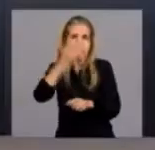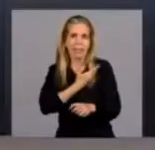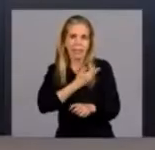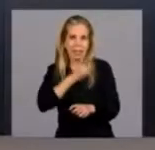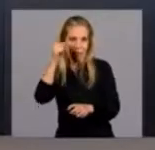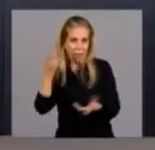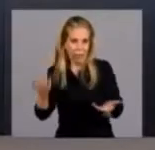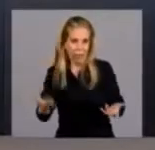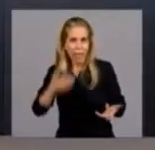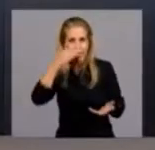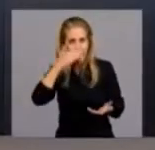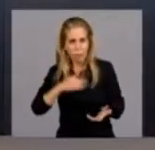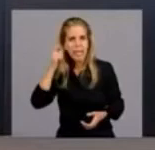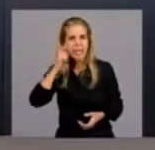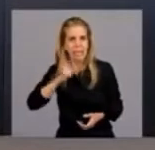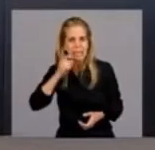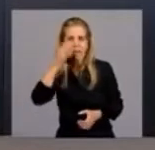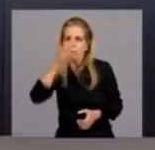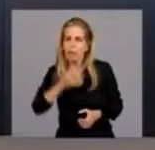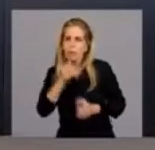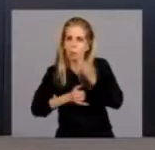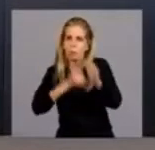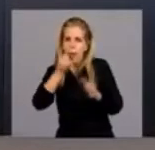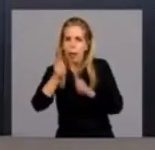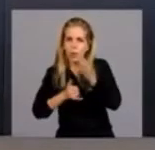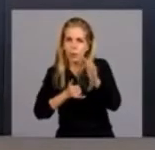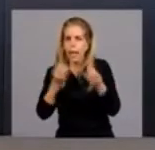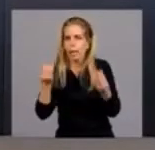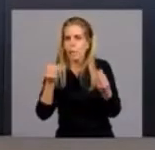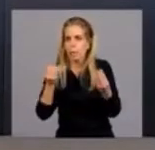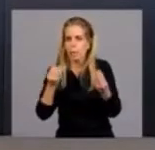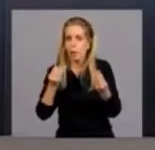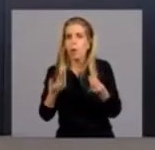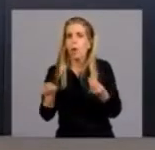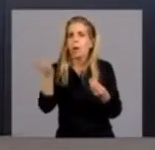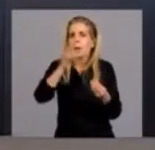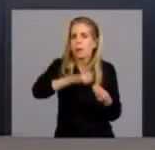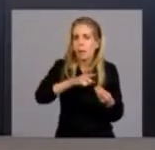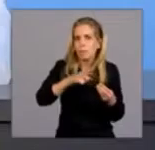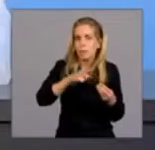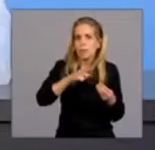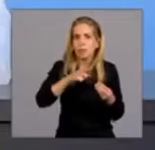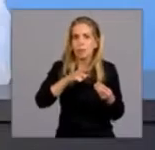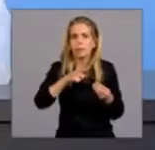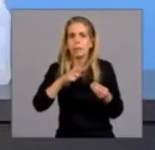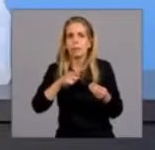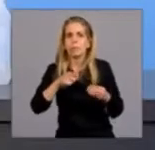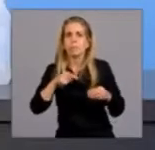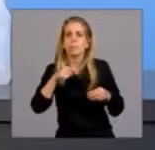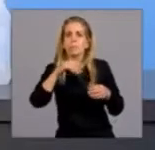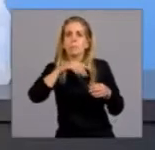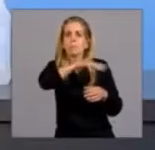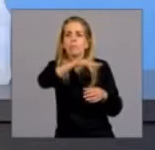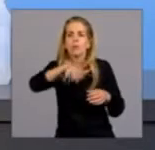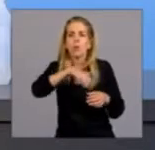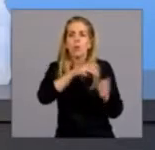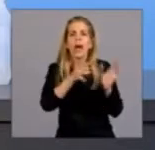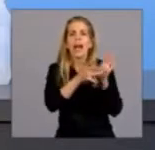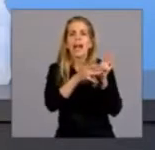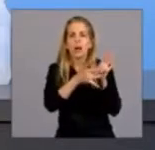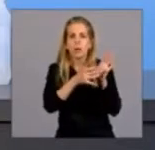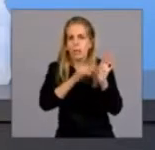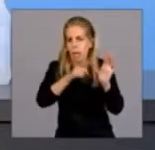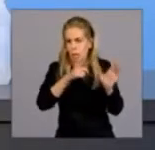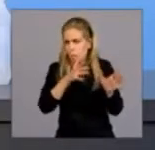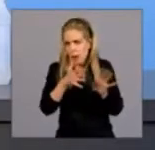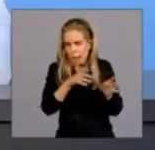seguramente les hablará de lo que pasó en Escochea, que es un caso parecido. Pero hoy que hablé